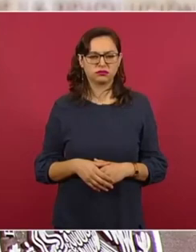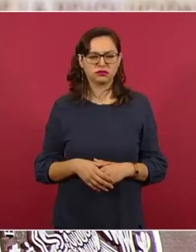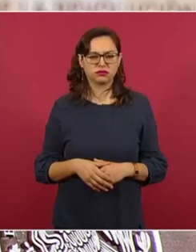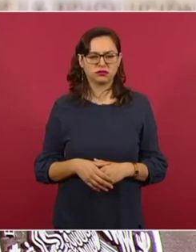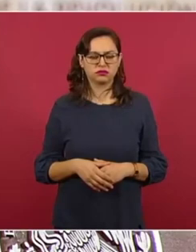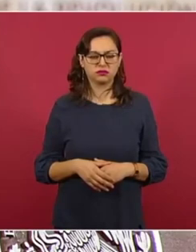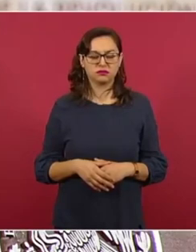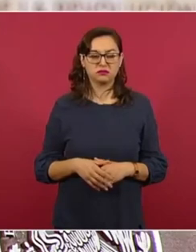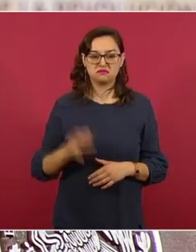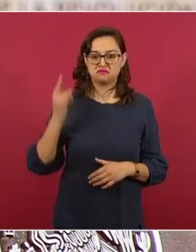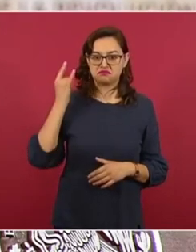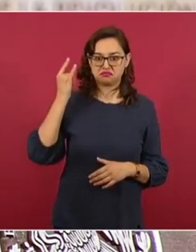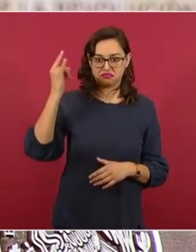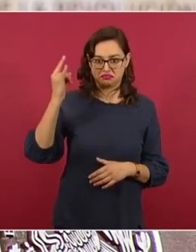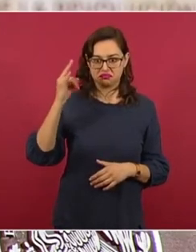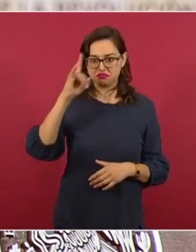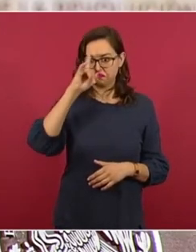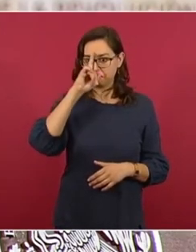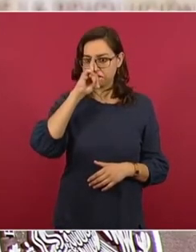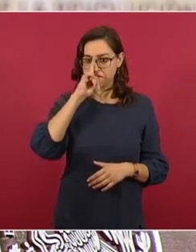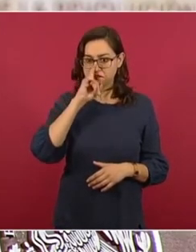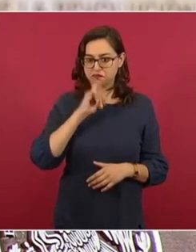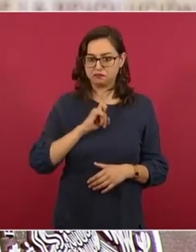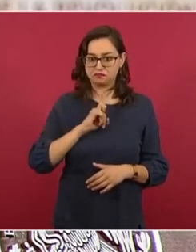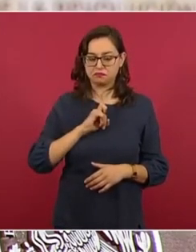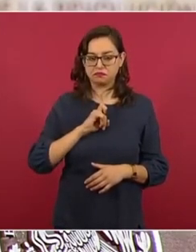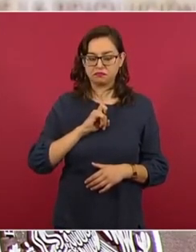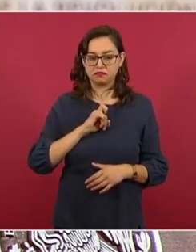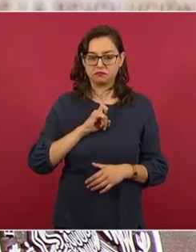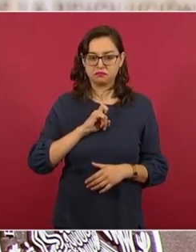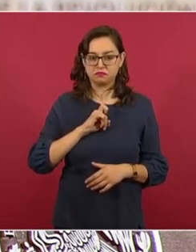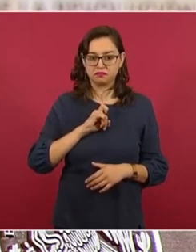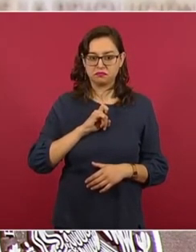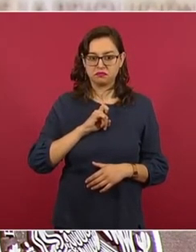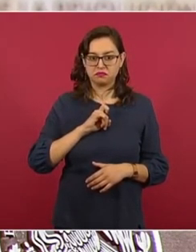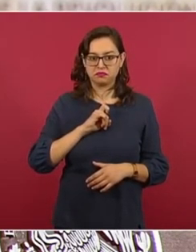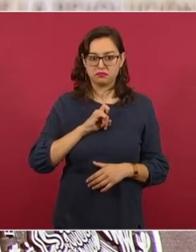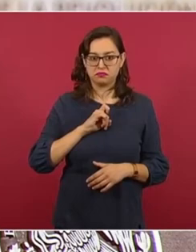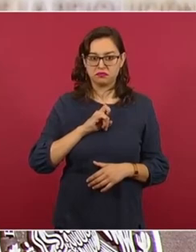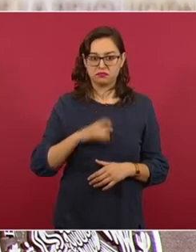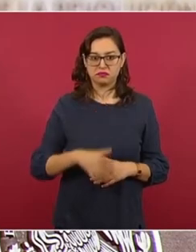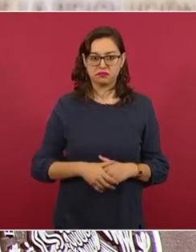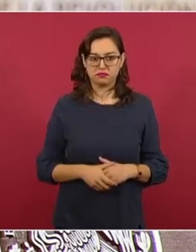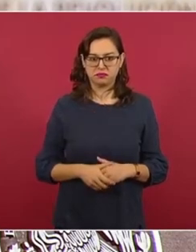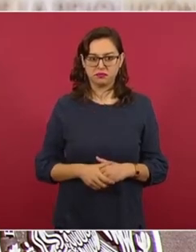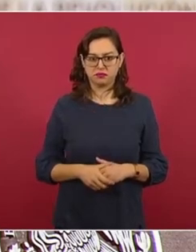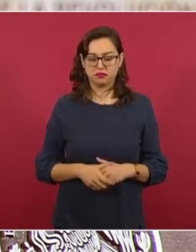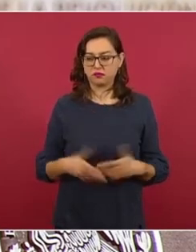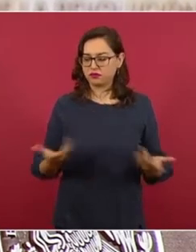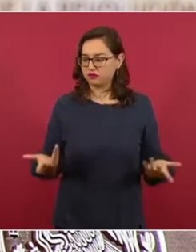guapos… No sé cómo perdieron en 2018.